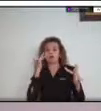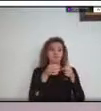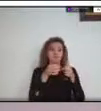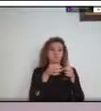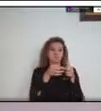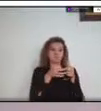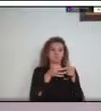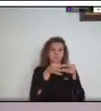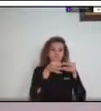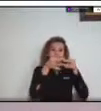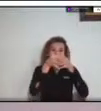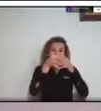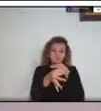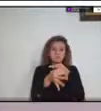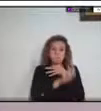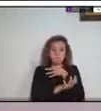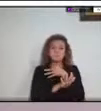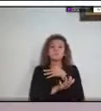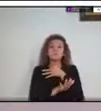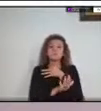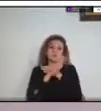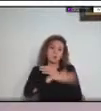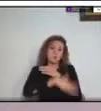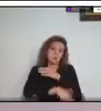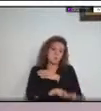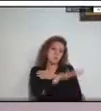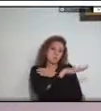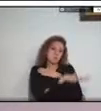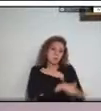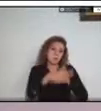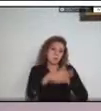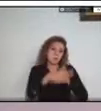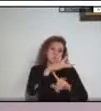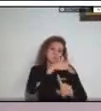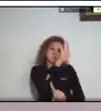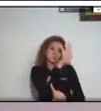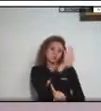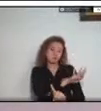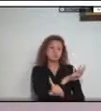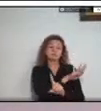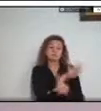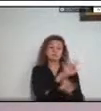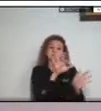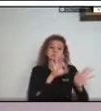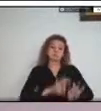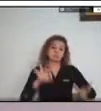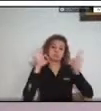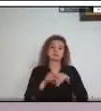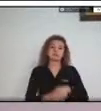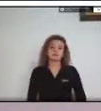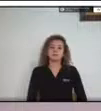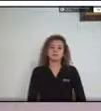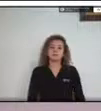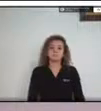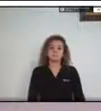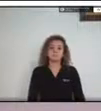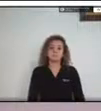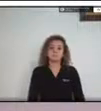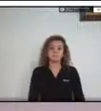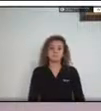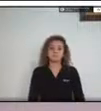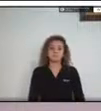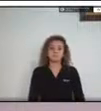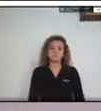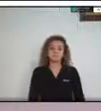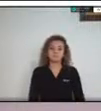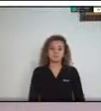sedimentaria y meteorizada de la zona y a las precipitaciones como agente detonante, lo cual ha requerido la activación